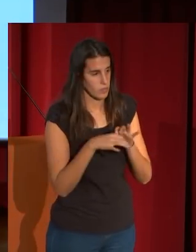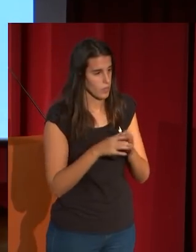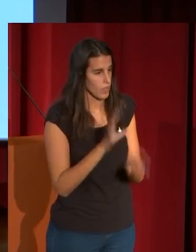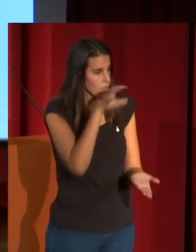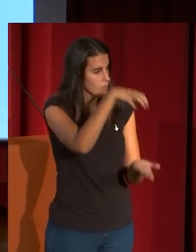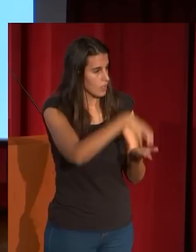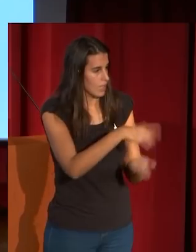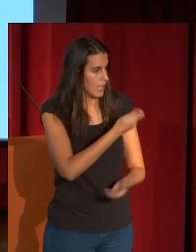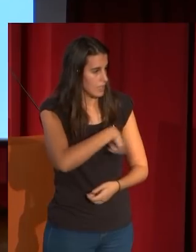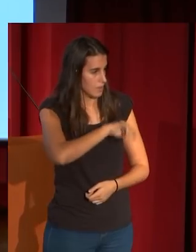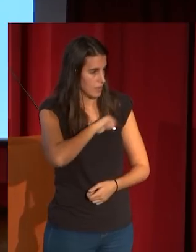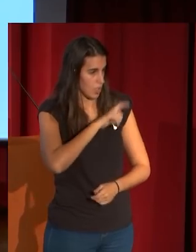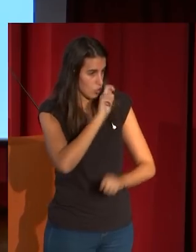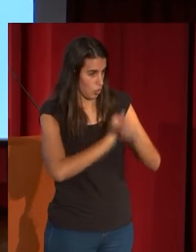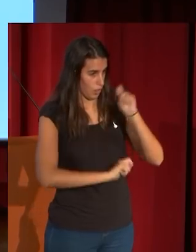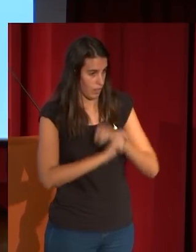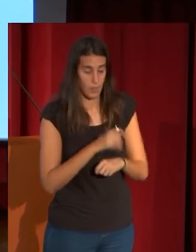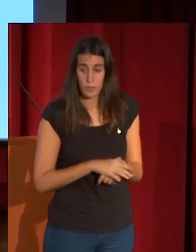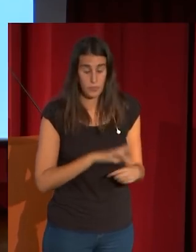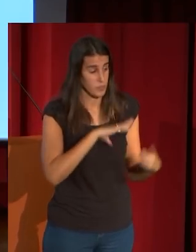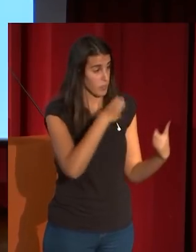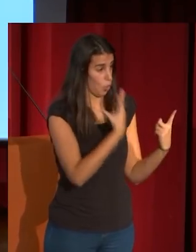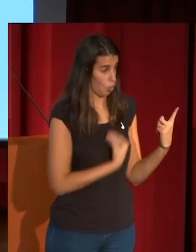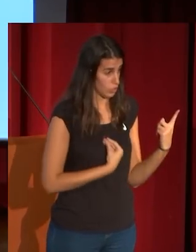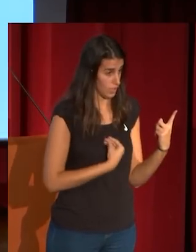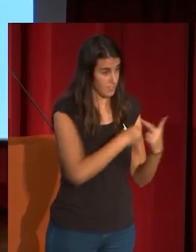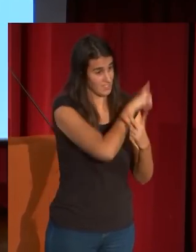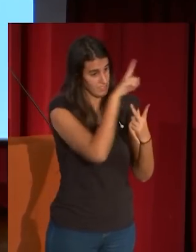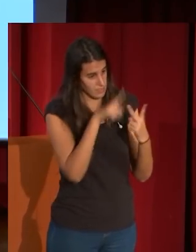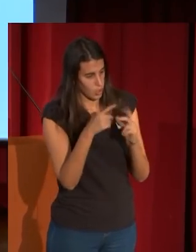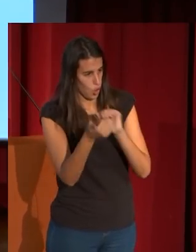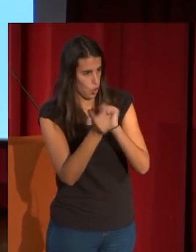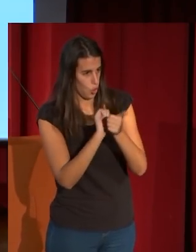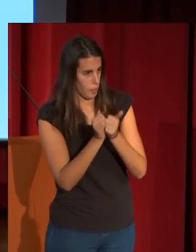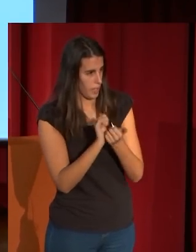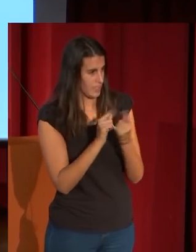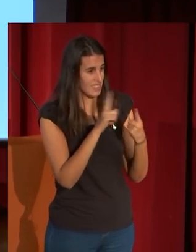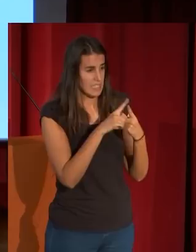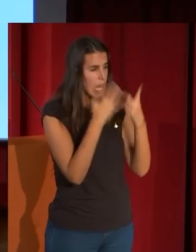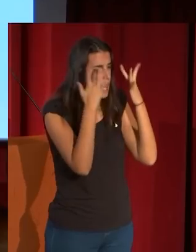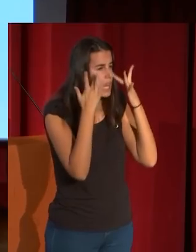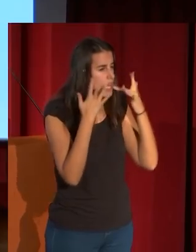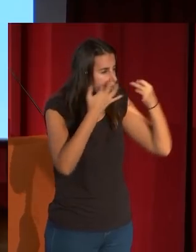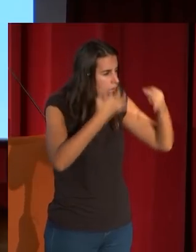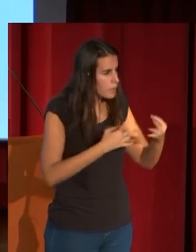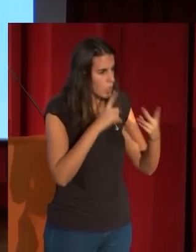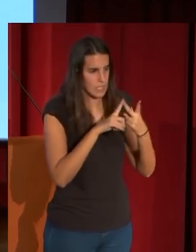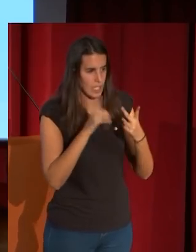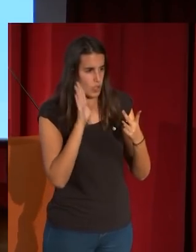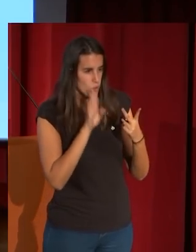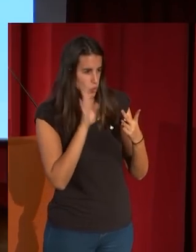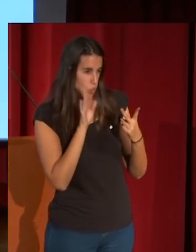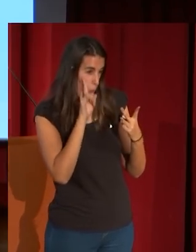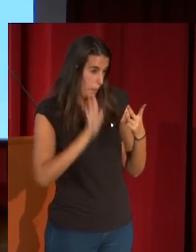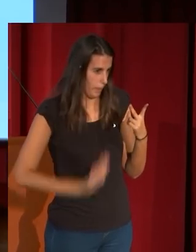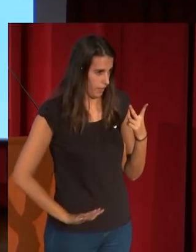izquierda el cuadro de Goya muy limpio y la copia al óleo de Fortuny sin limpiar, ¿no? Pero fíjense cómo se